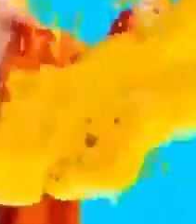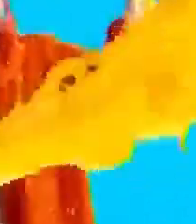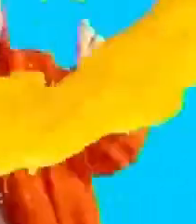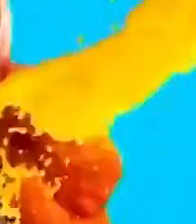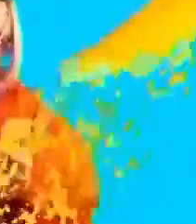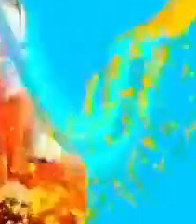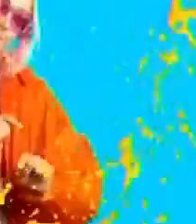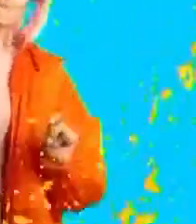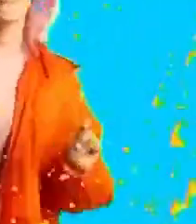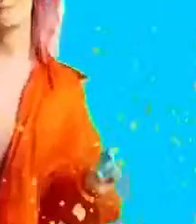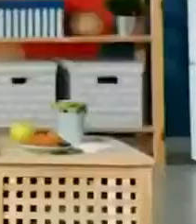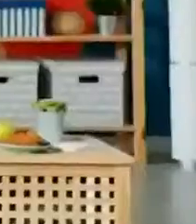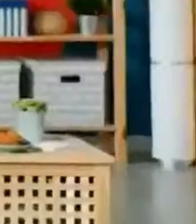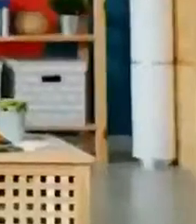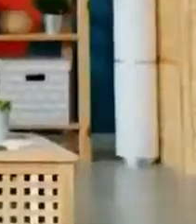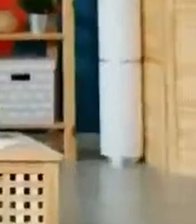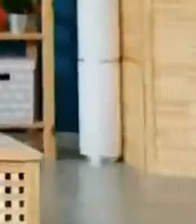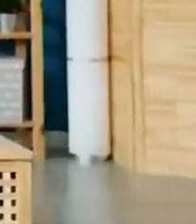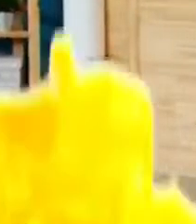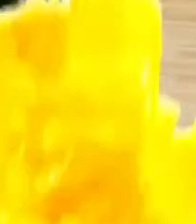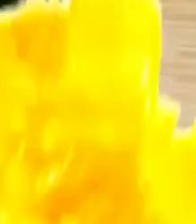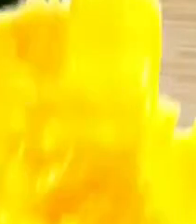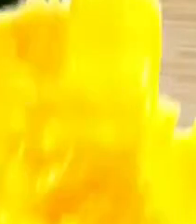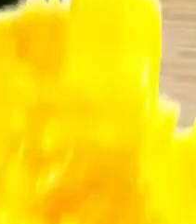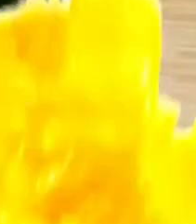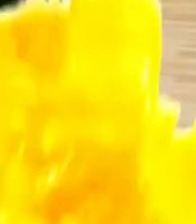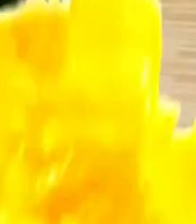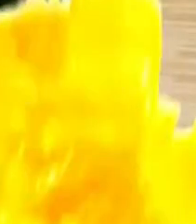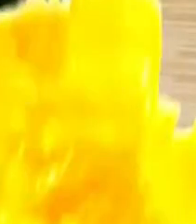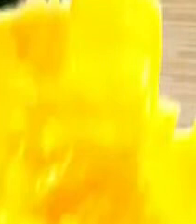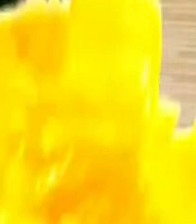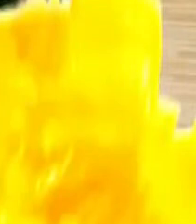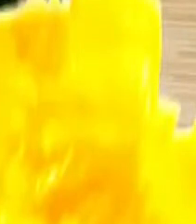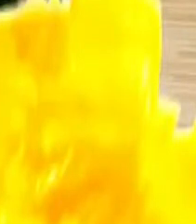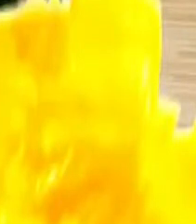piña, naranja y plátano. Prueba el nuevo Seafruit Island Punch.